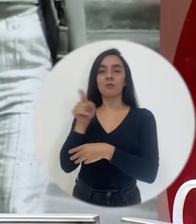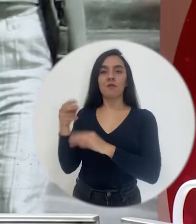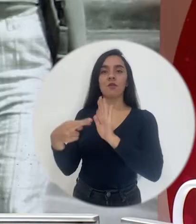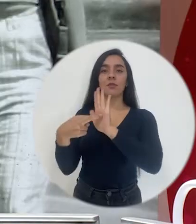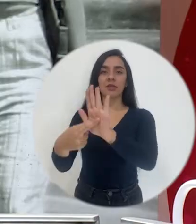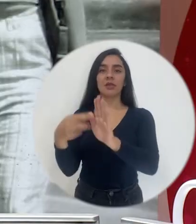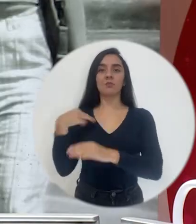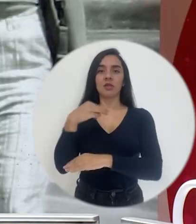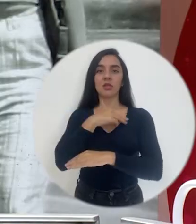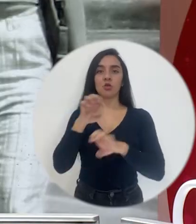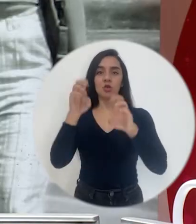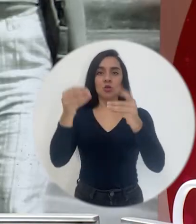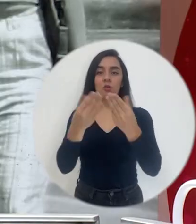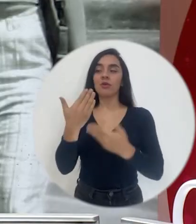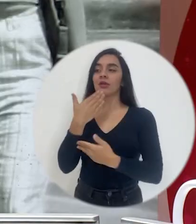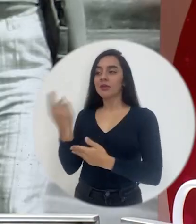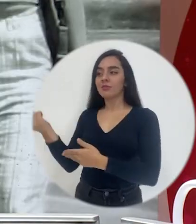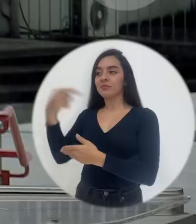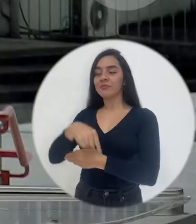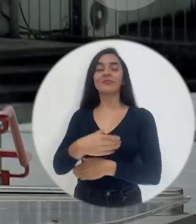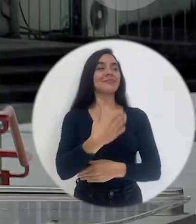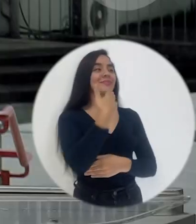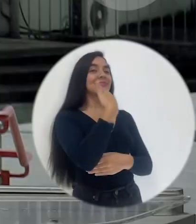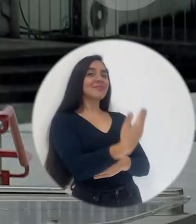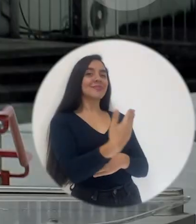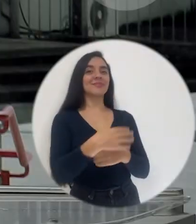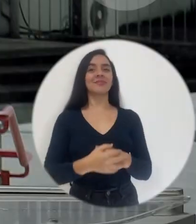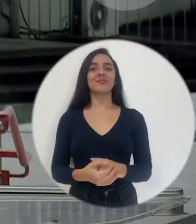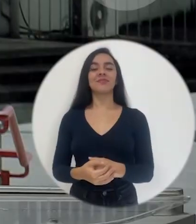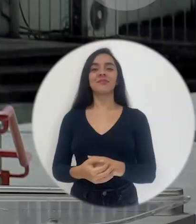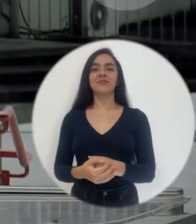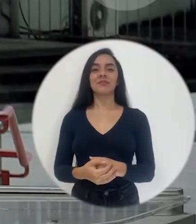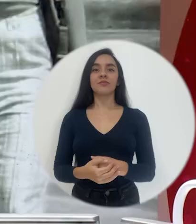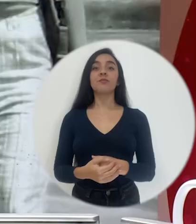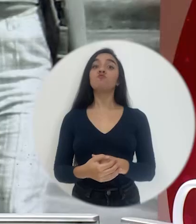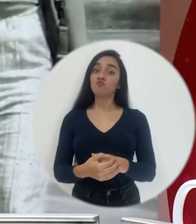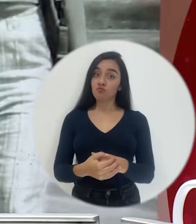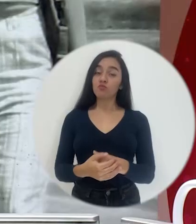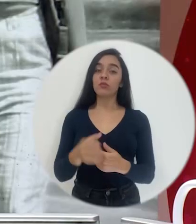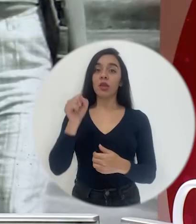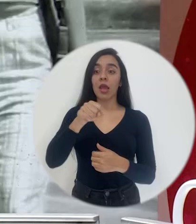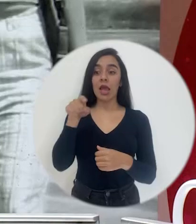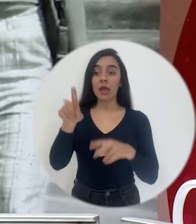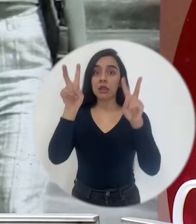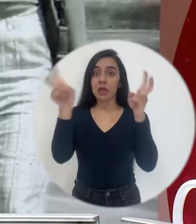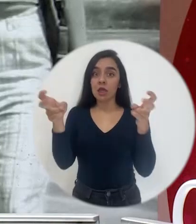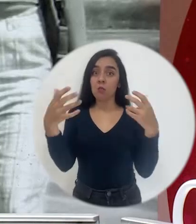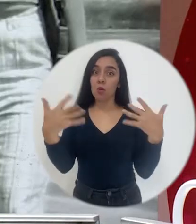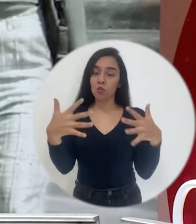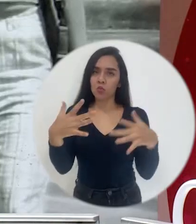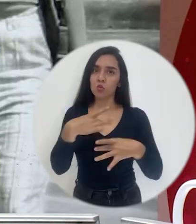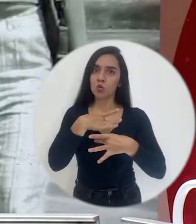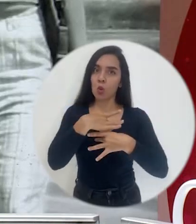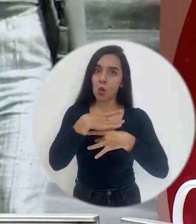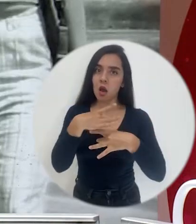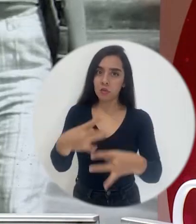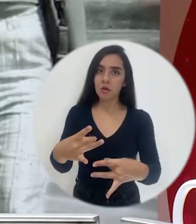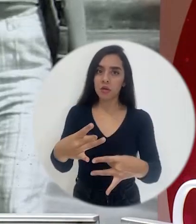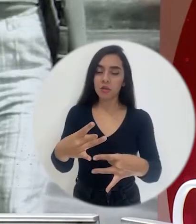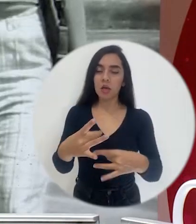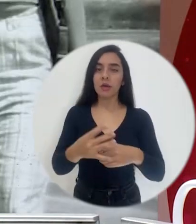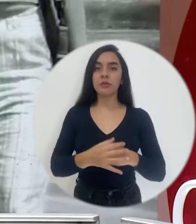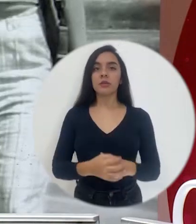representante del Ministerio de Educación Pública, gracias por estar con nosotros. Muchísimas gracias. Sí, un tema bien interesante, verdad,